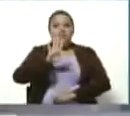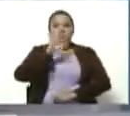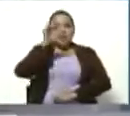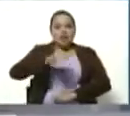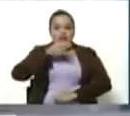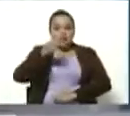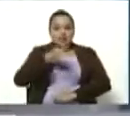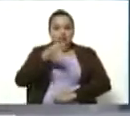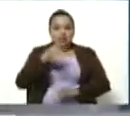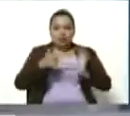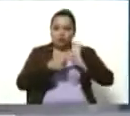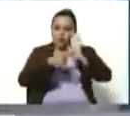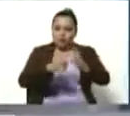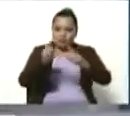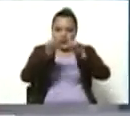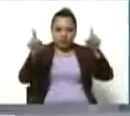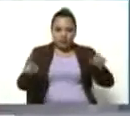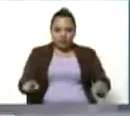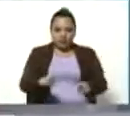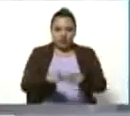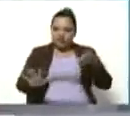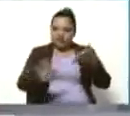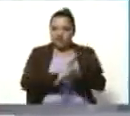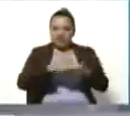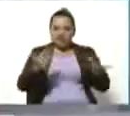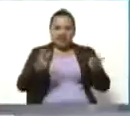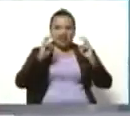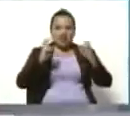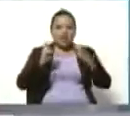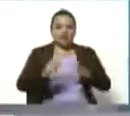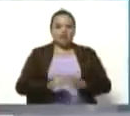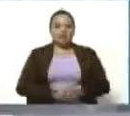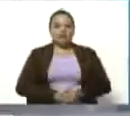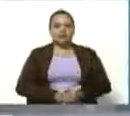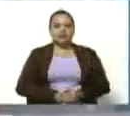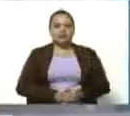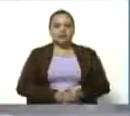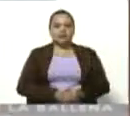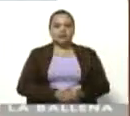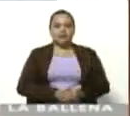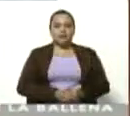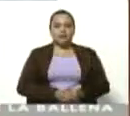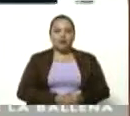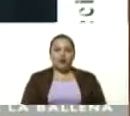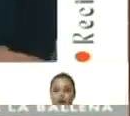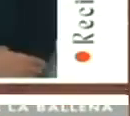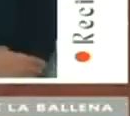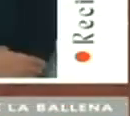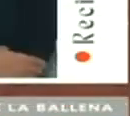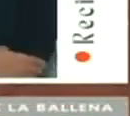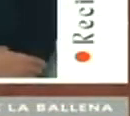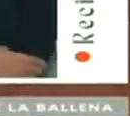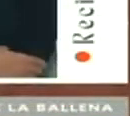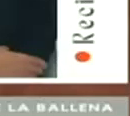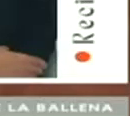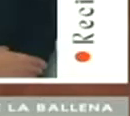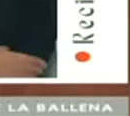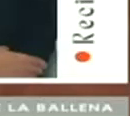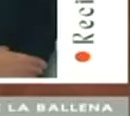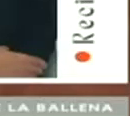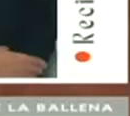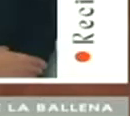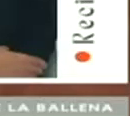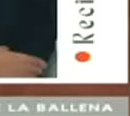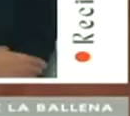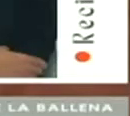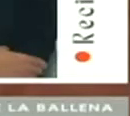continuación le colocamos en pantalla de qué se trata y tiene que ver entonces con un poema que se va a recitar de manos de estos dos grandes